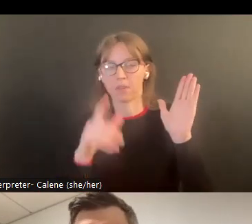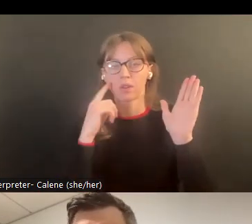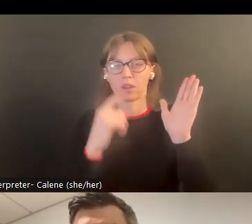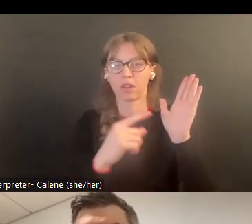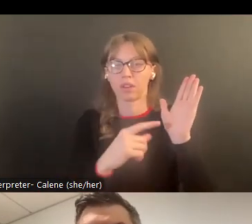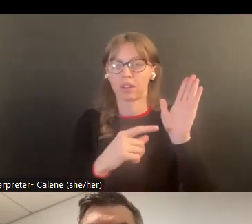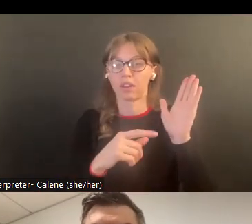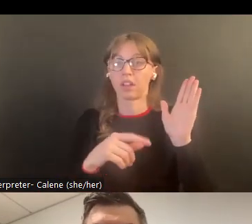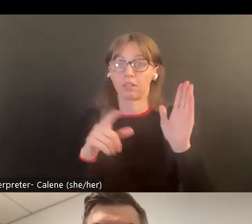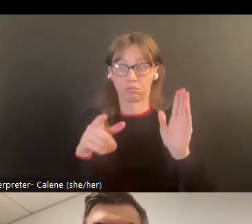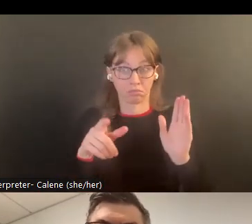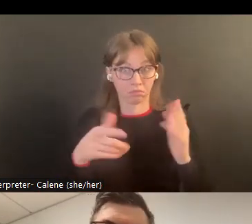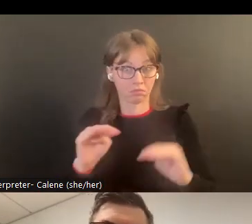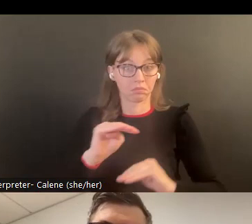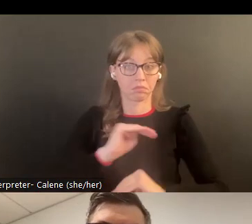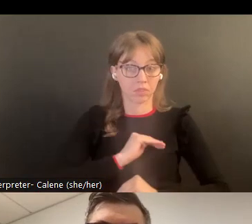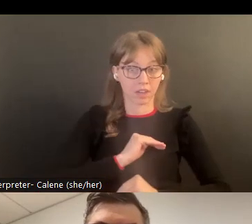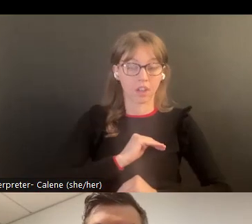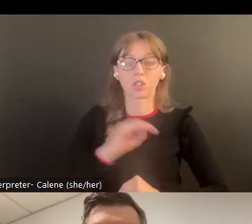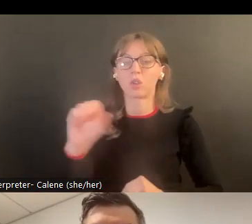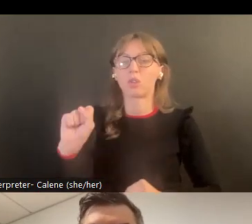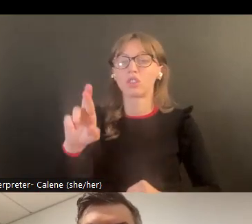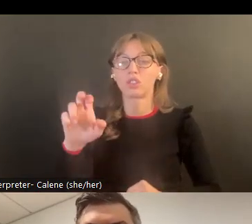final de este asesoramiento.